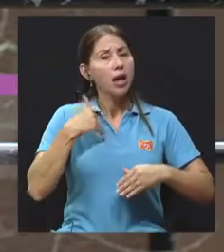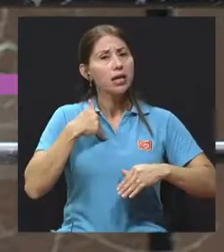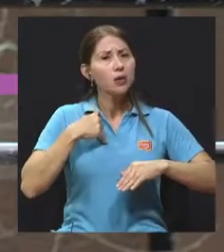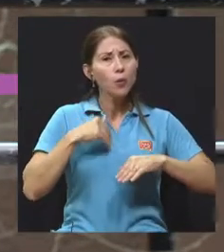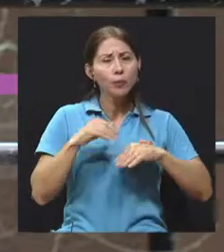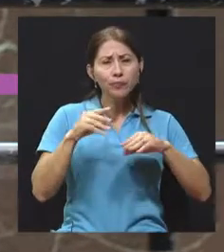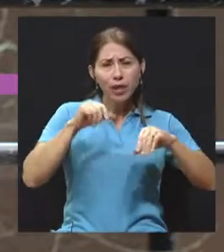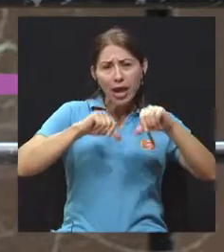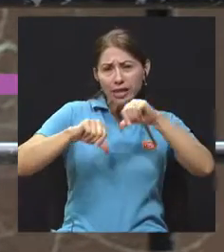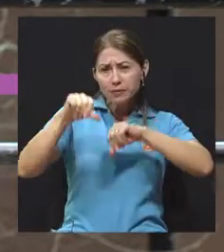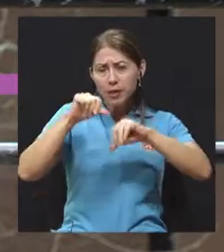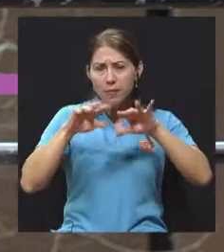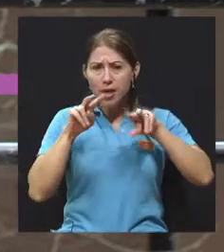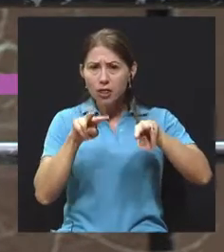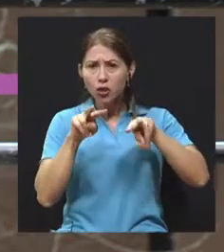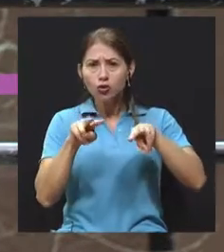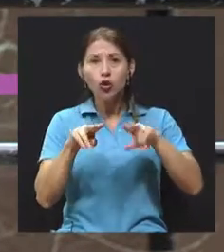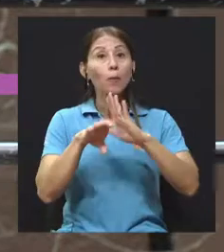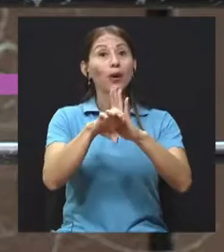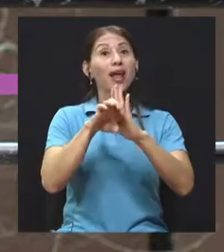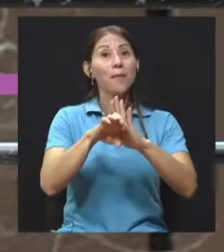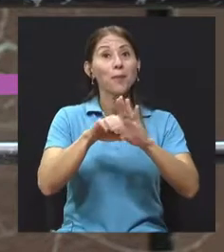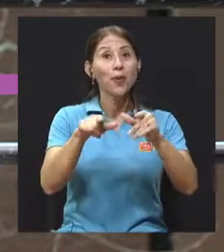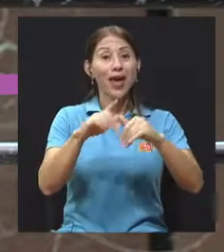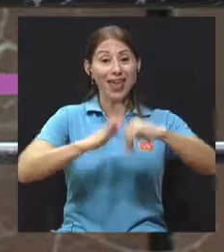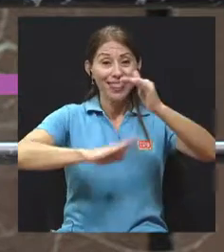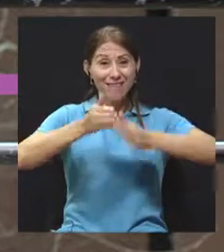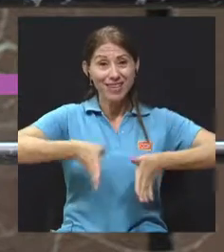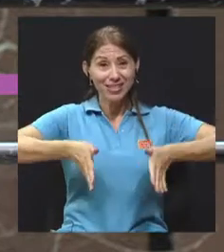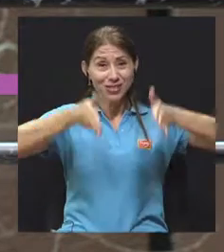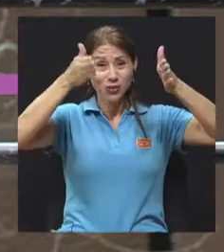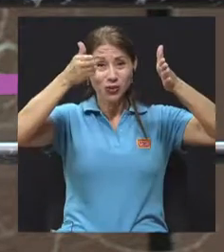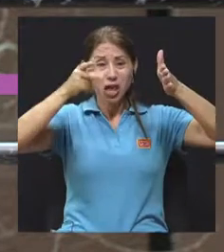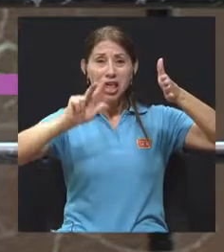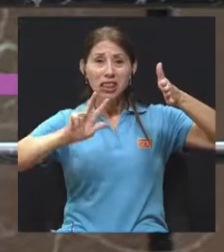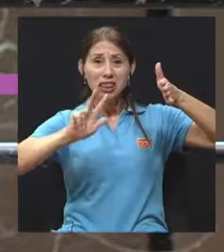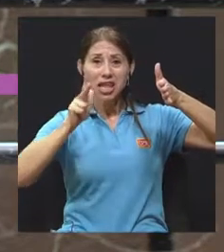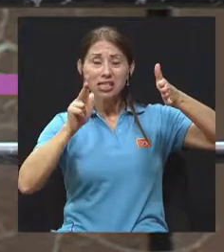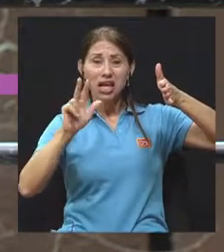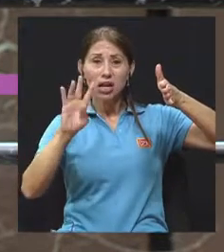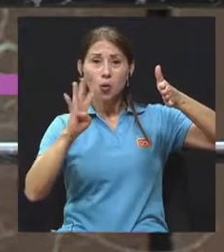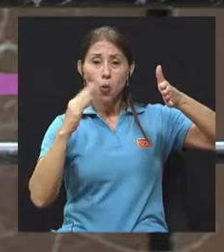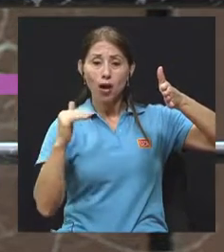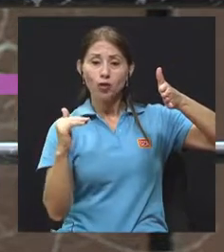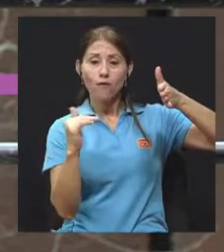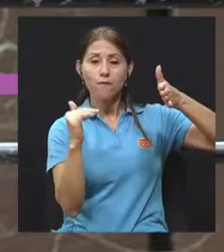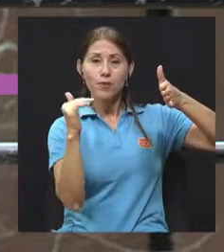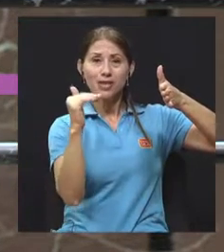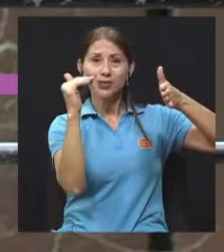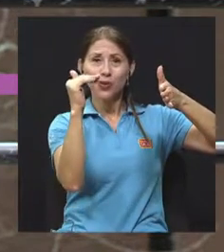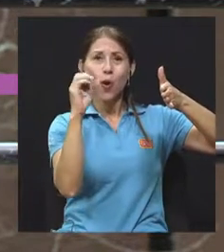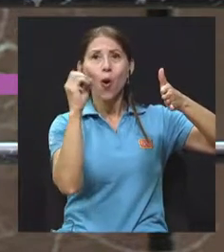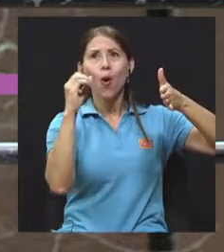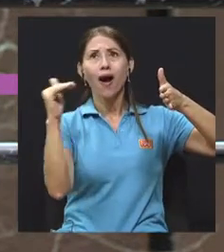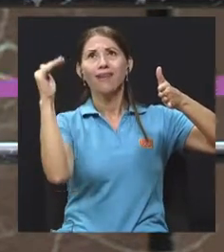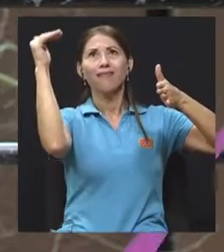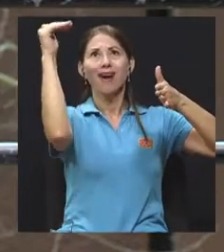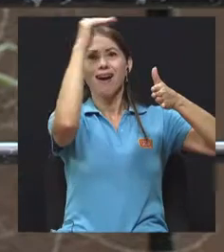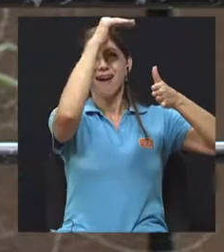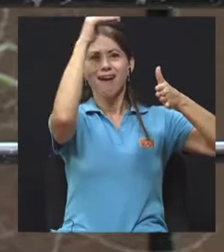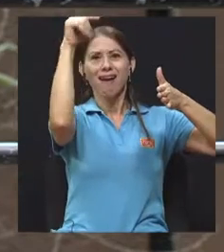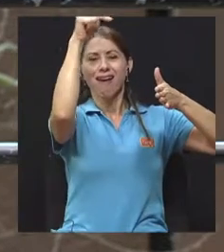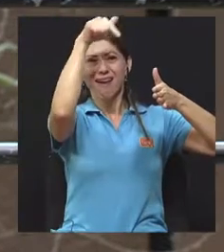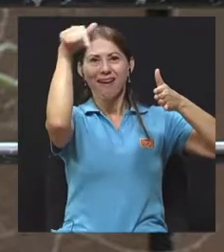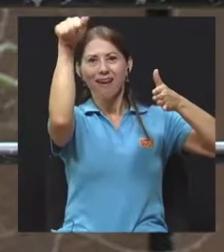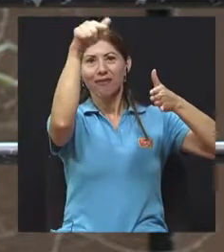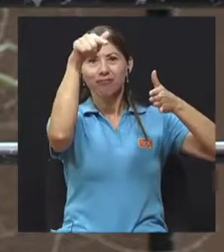totalmente urbanos en terceros, cuartos pisos, en rascacielos, en lugares así donde el mismo Bill Mollison, que es el fundador de la permacultura,